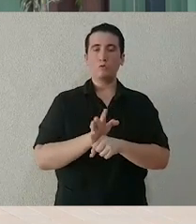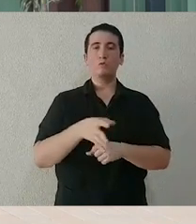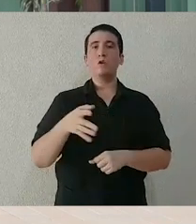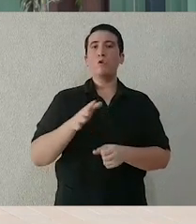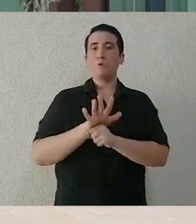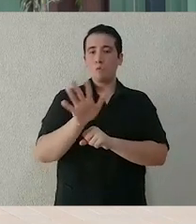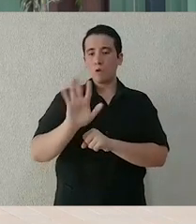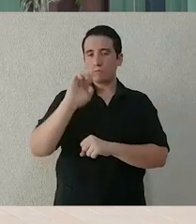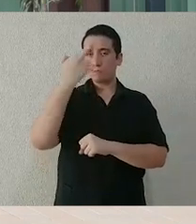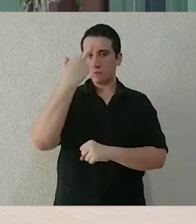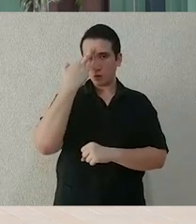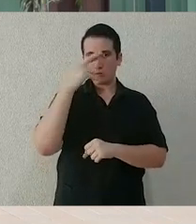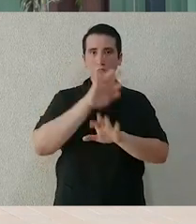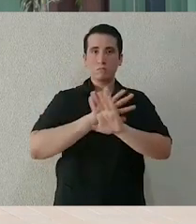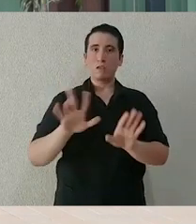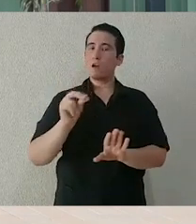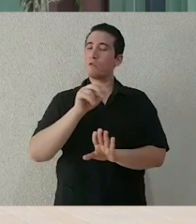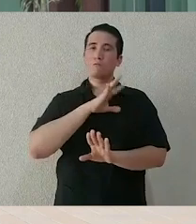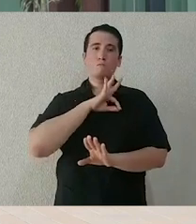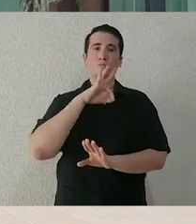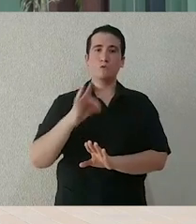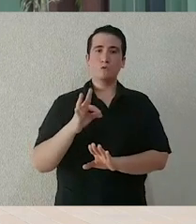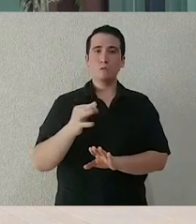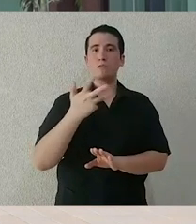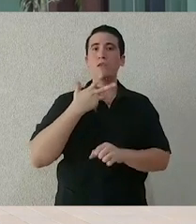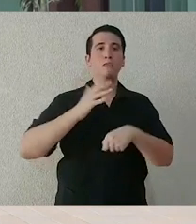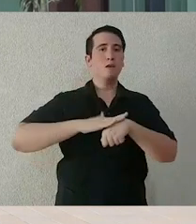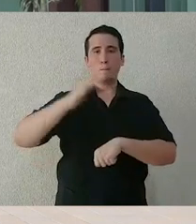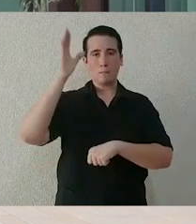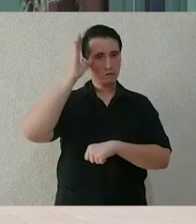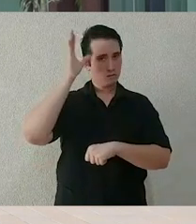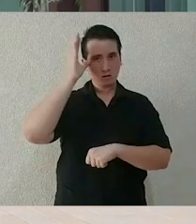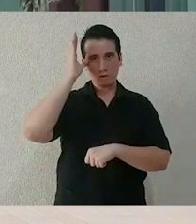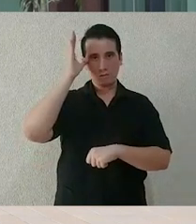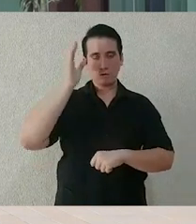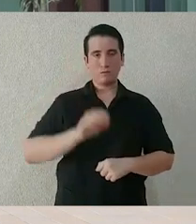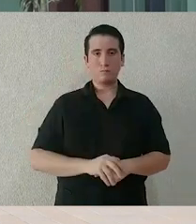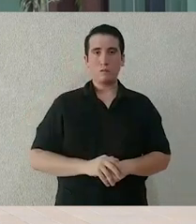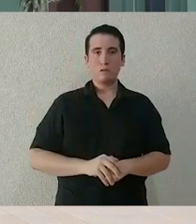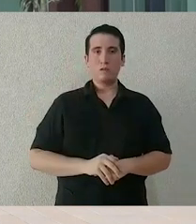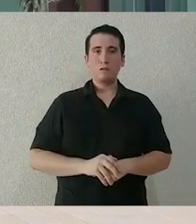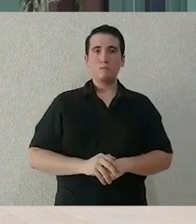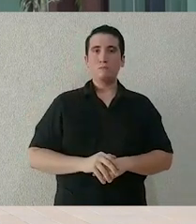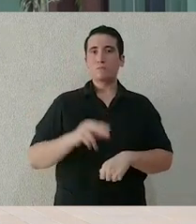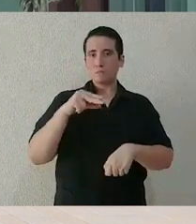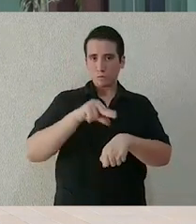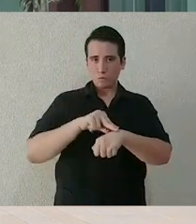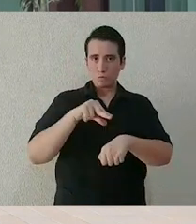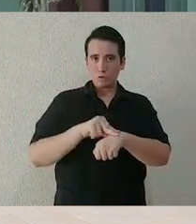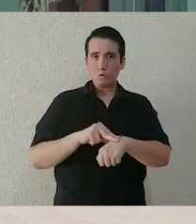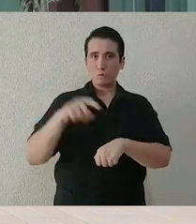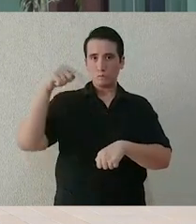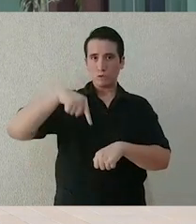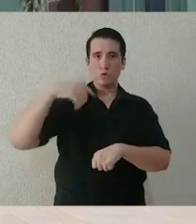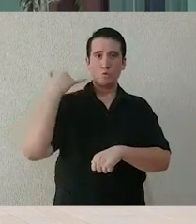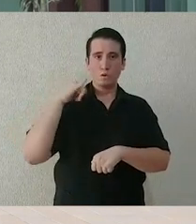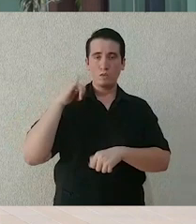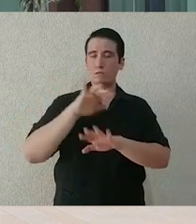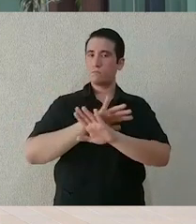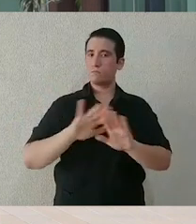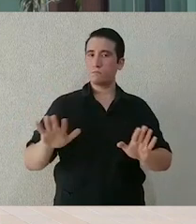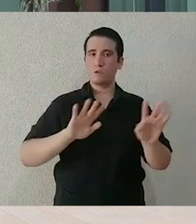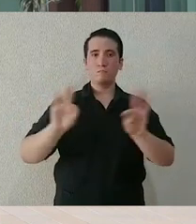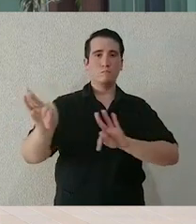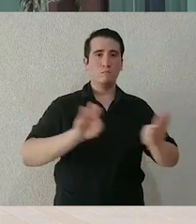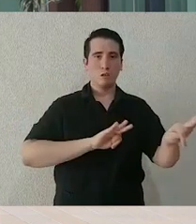ya se encuentra elaborando prácticamente en su totalidad. Por otra parte, decirles también que los próximos días serán claves para